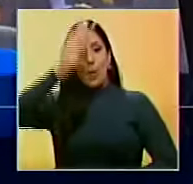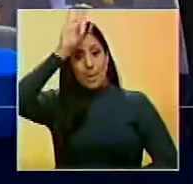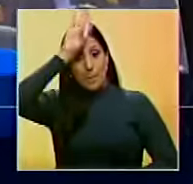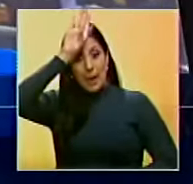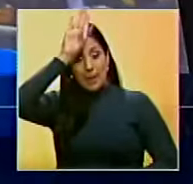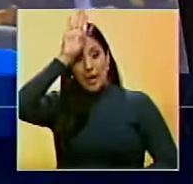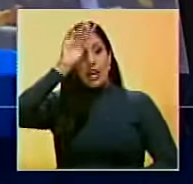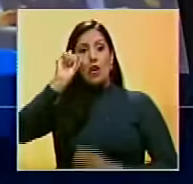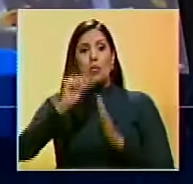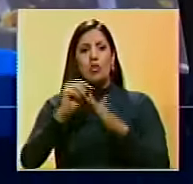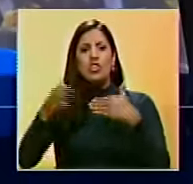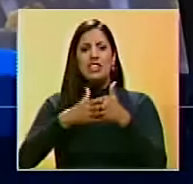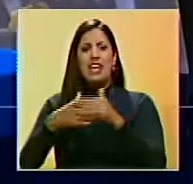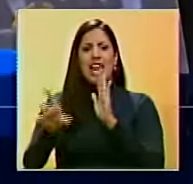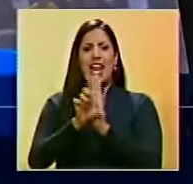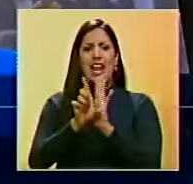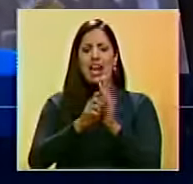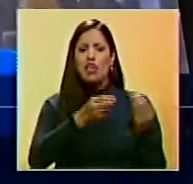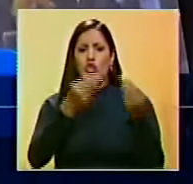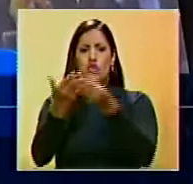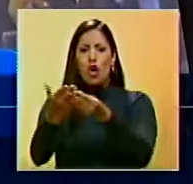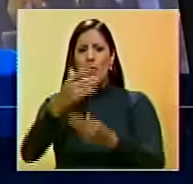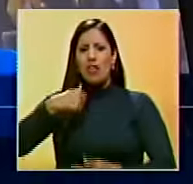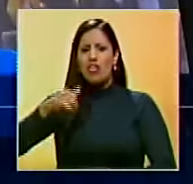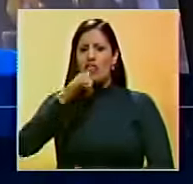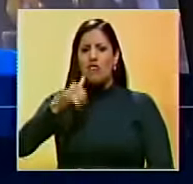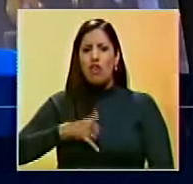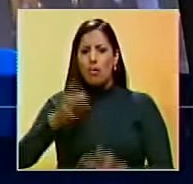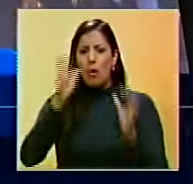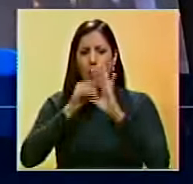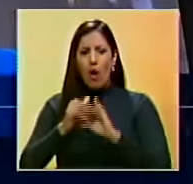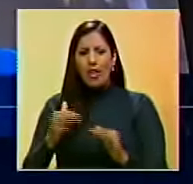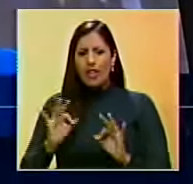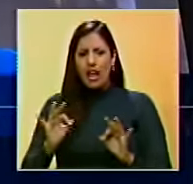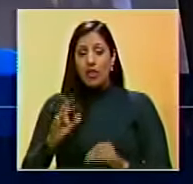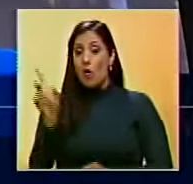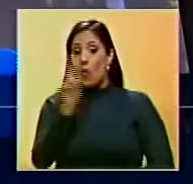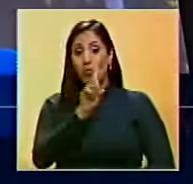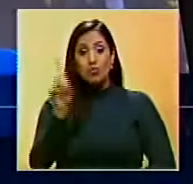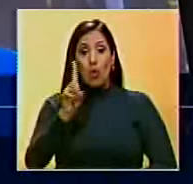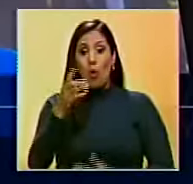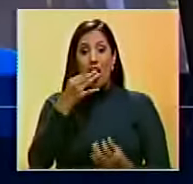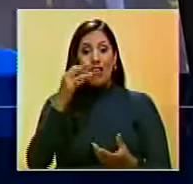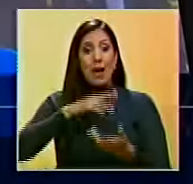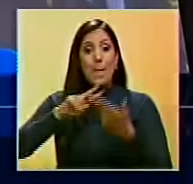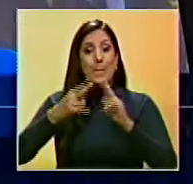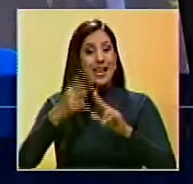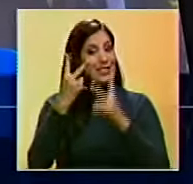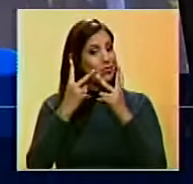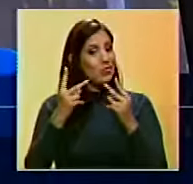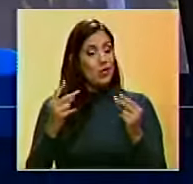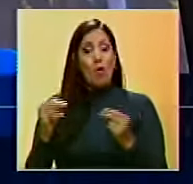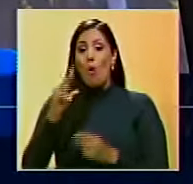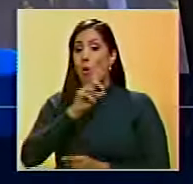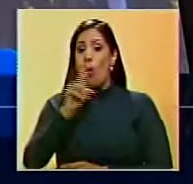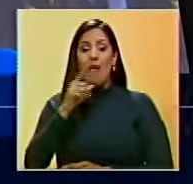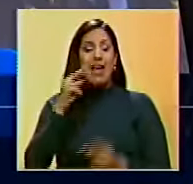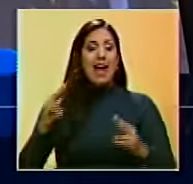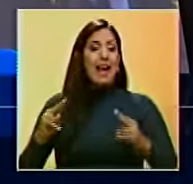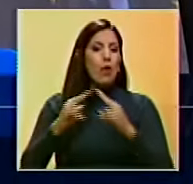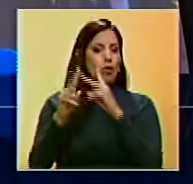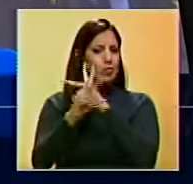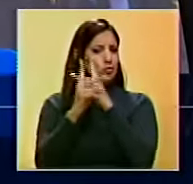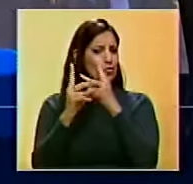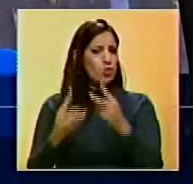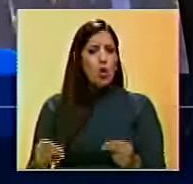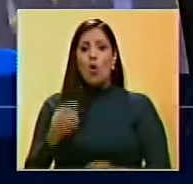hicieran el punto y ponen una ley sin entregar aquí, informen segunda discusión. No habla mucho de paz, no habla mucho de reencuentos,